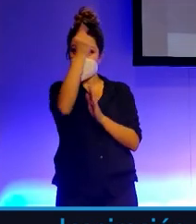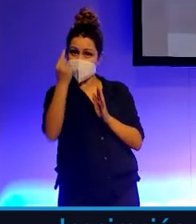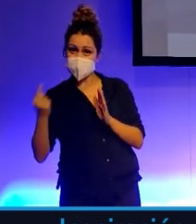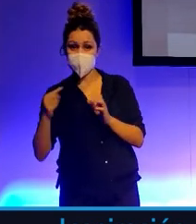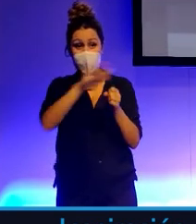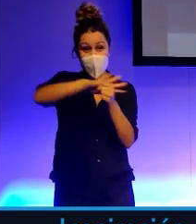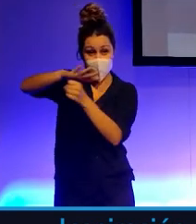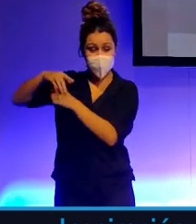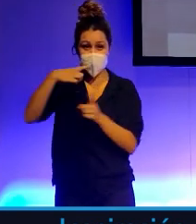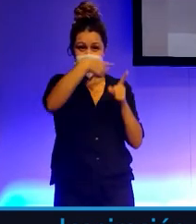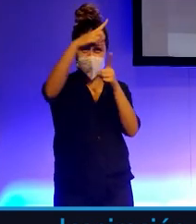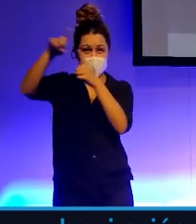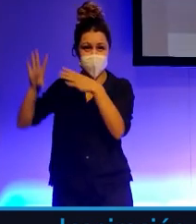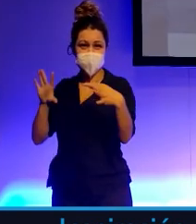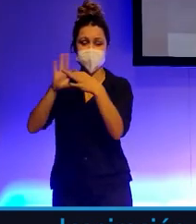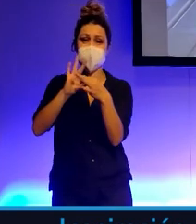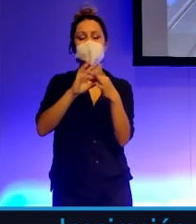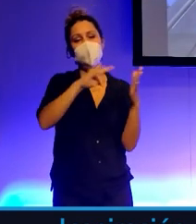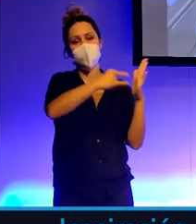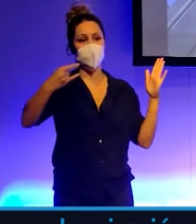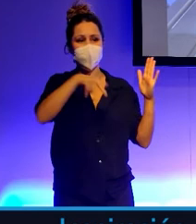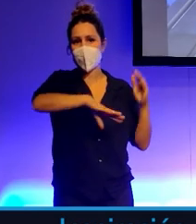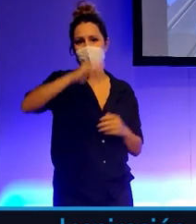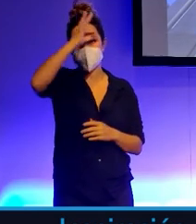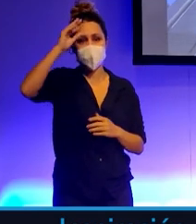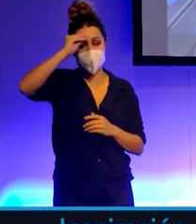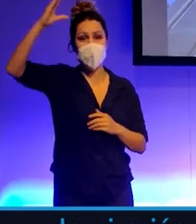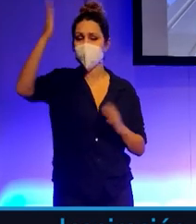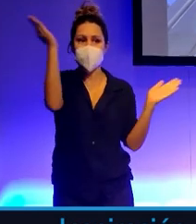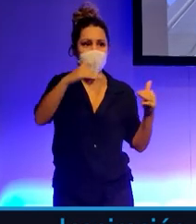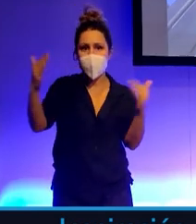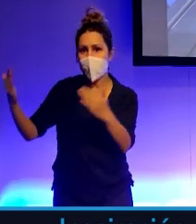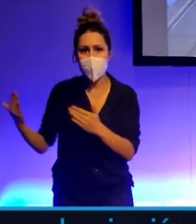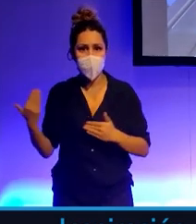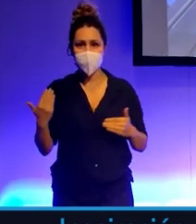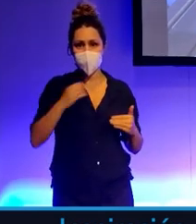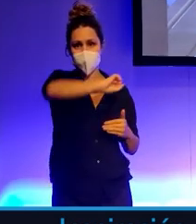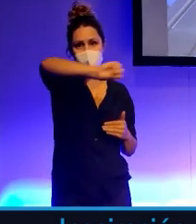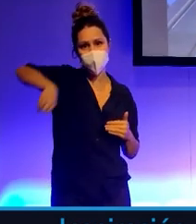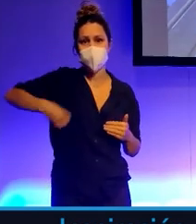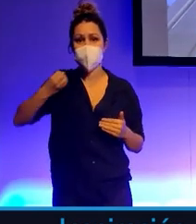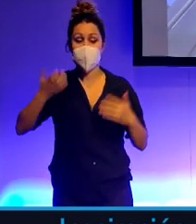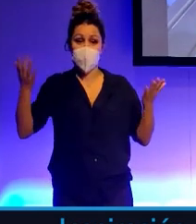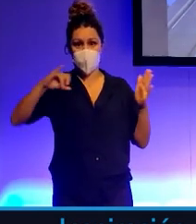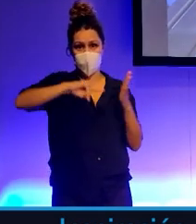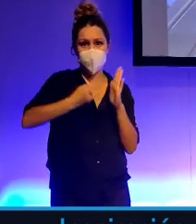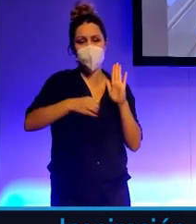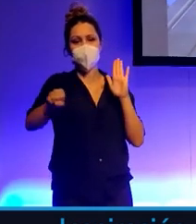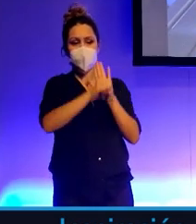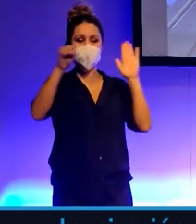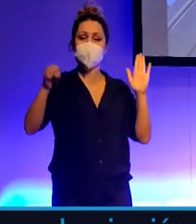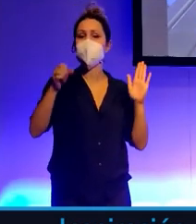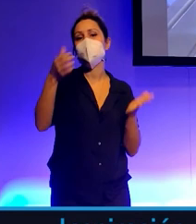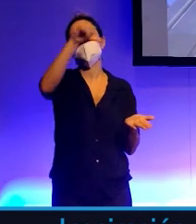todo lo que tiene que ver con las nuevas tecnologías, hay escasez de talento. Pero, ¿qué es un proyecto, una marca, una ciudad,